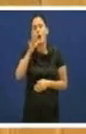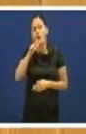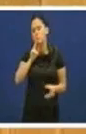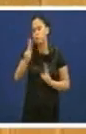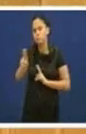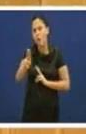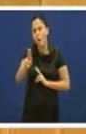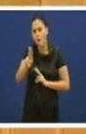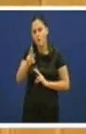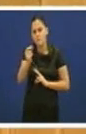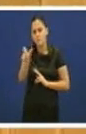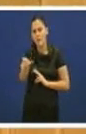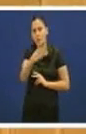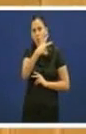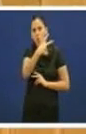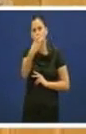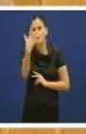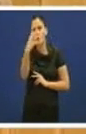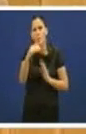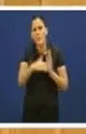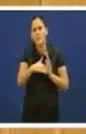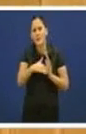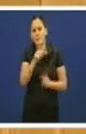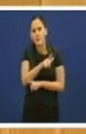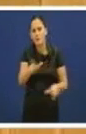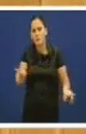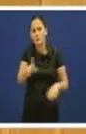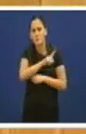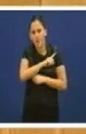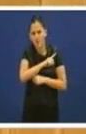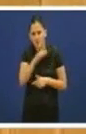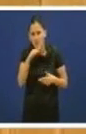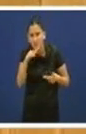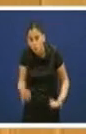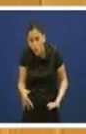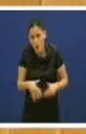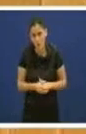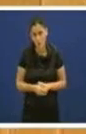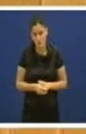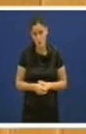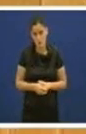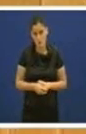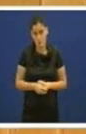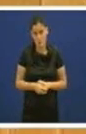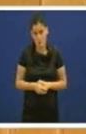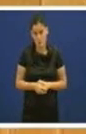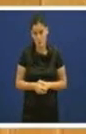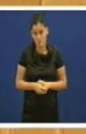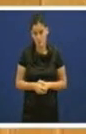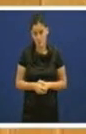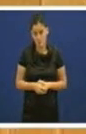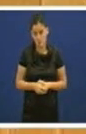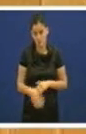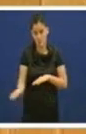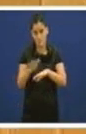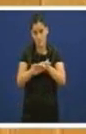250.000 parados neste momento. Daza sete mil, perdón,